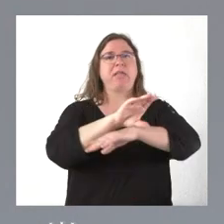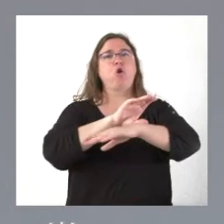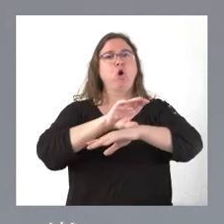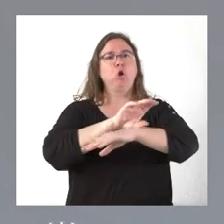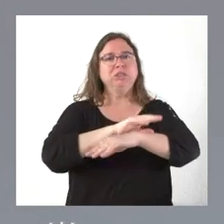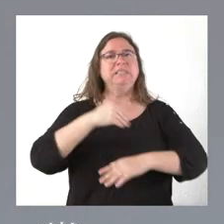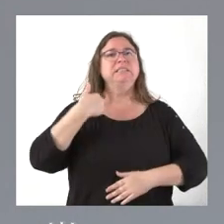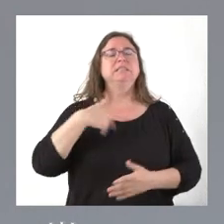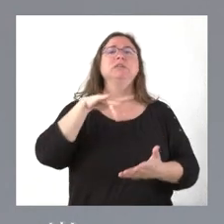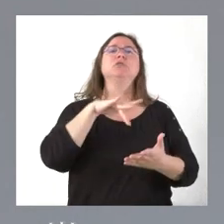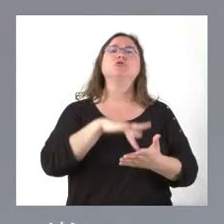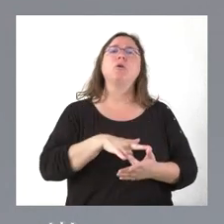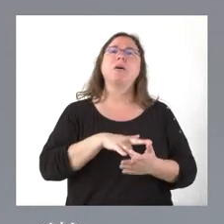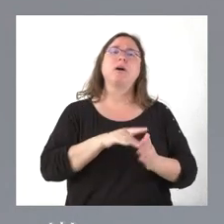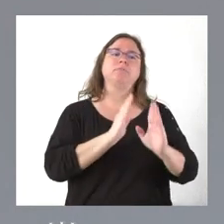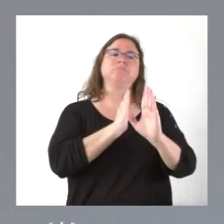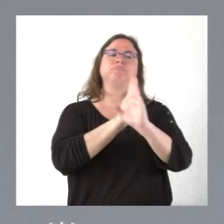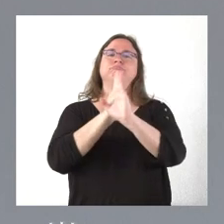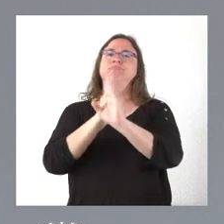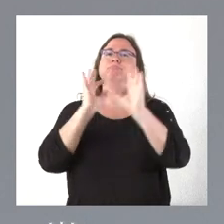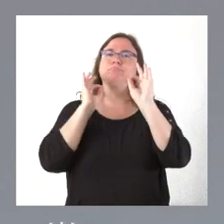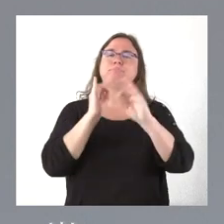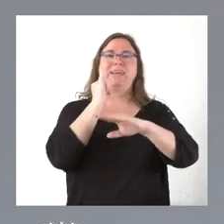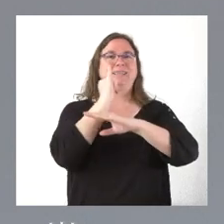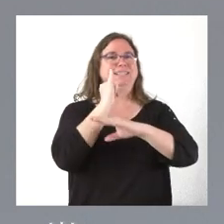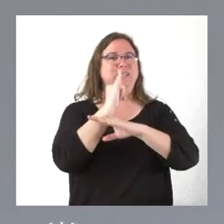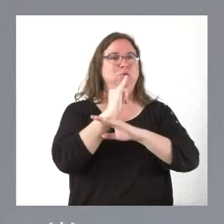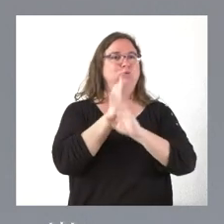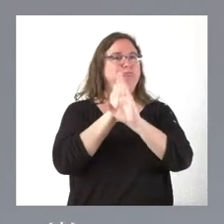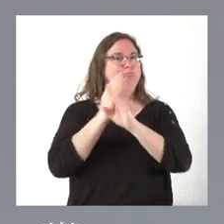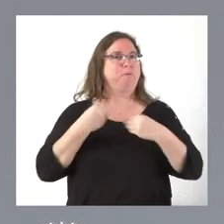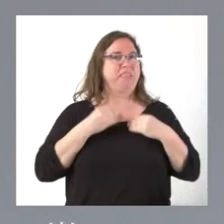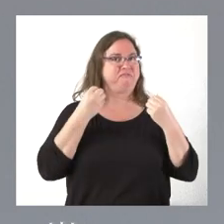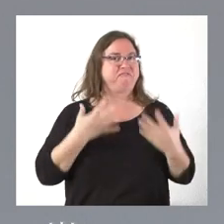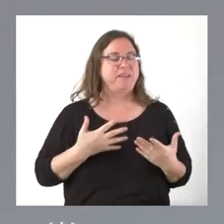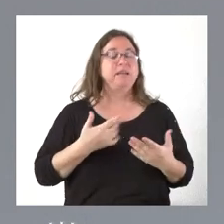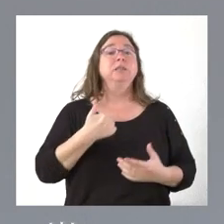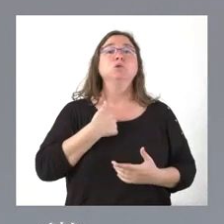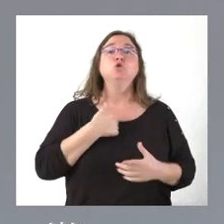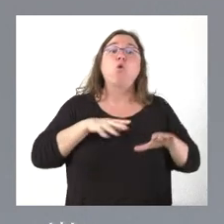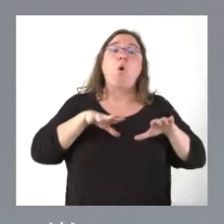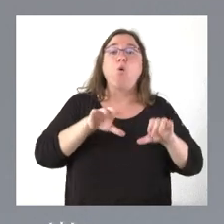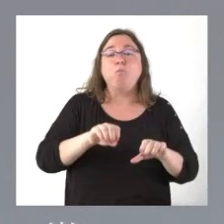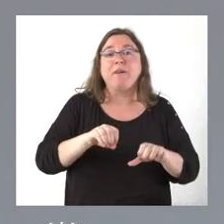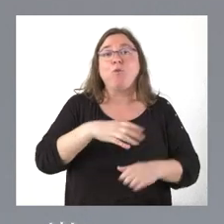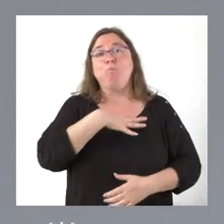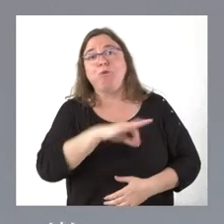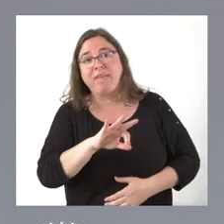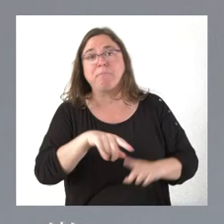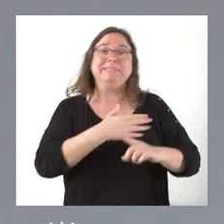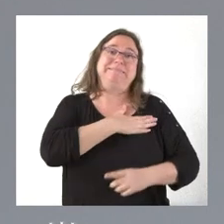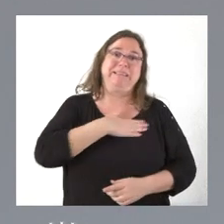ordenado completamente la vida del instituto y yo me he ocupado de lo que tenía y podía y quería ocuparme,